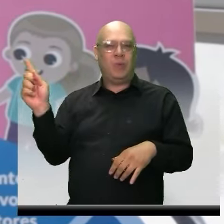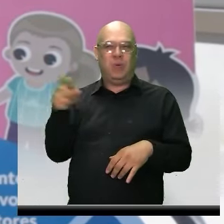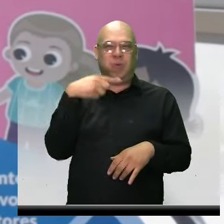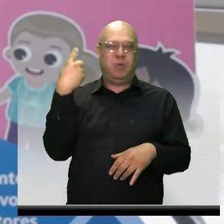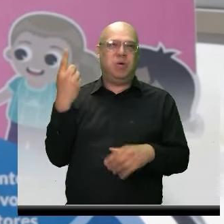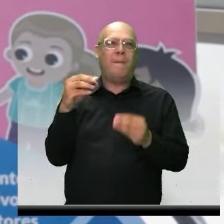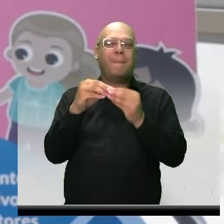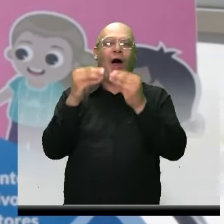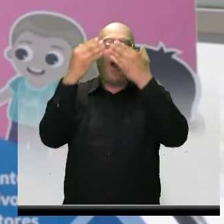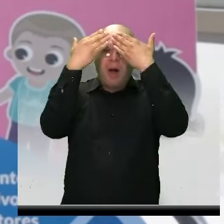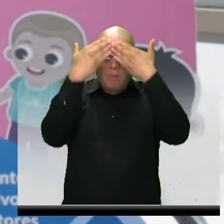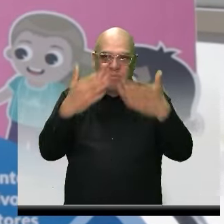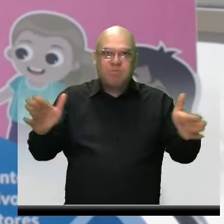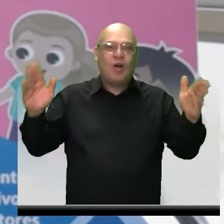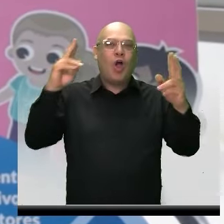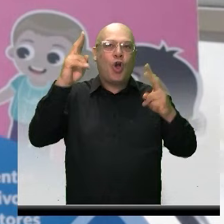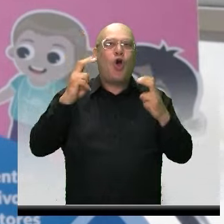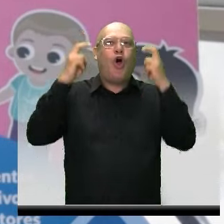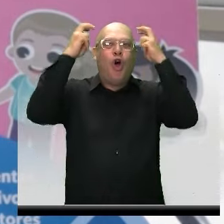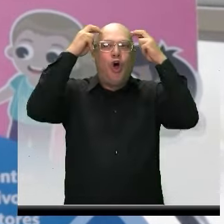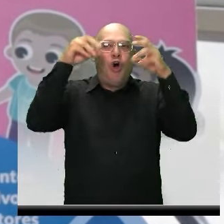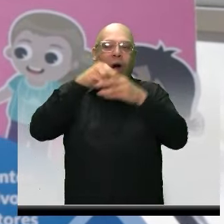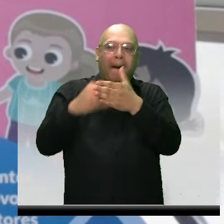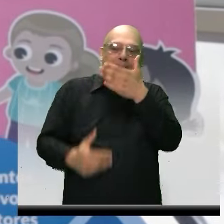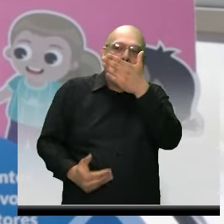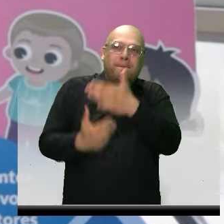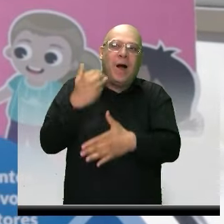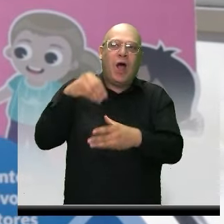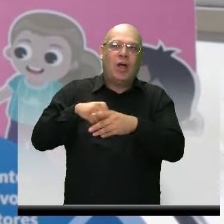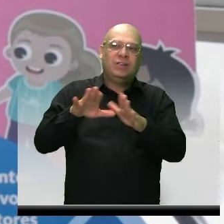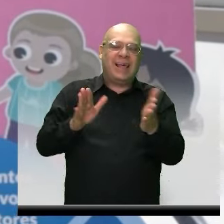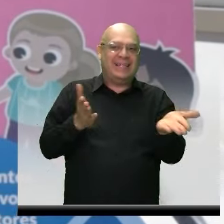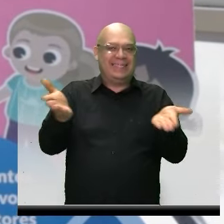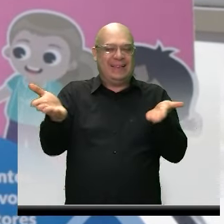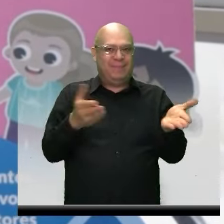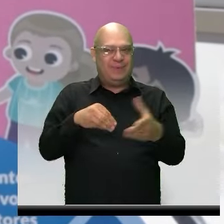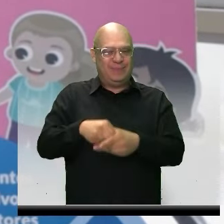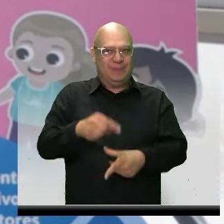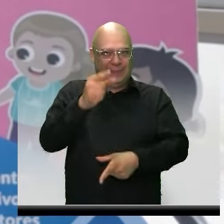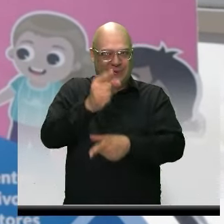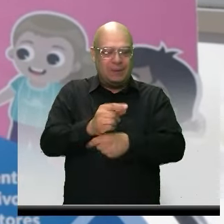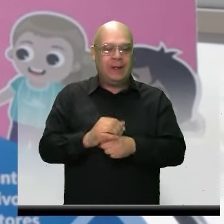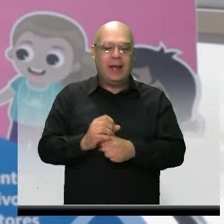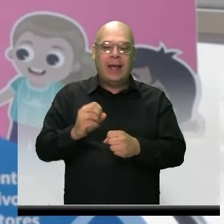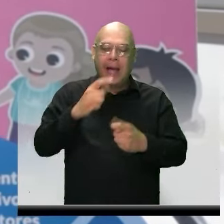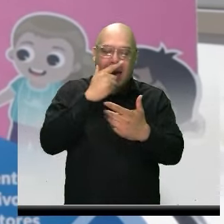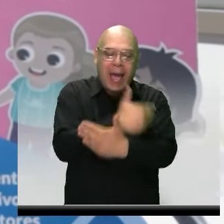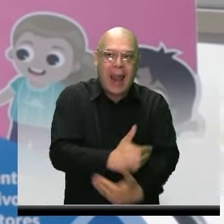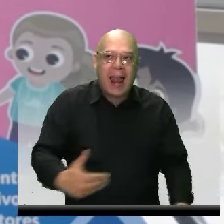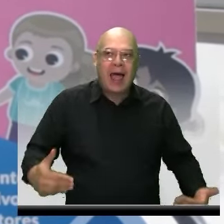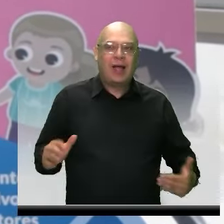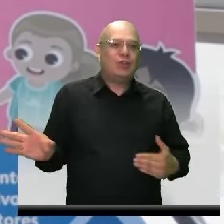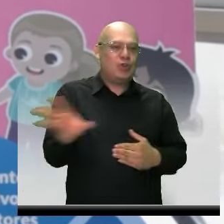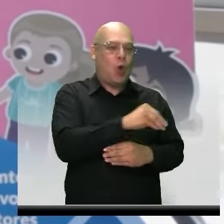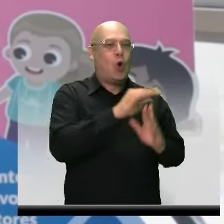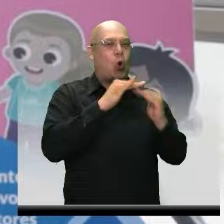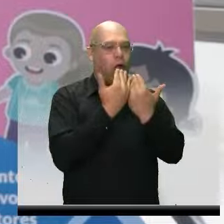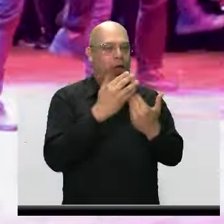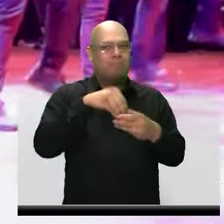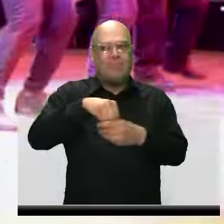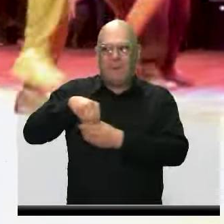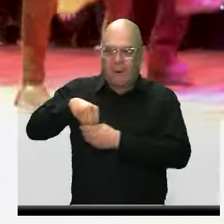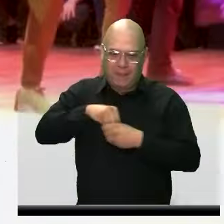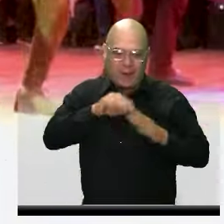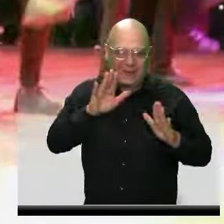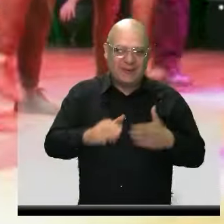conocimientos acerca del inicio de este servicio, los jardines para todas las instituciones. Esta es una etapa